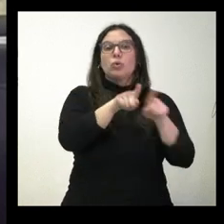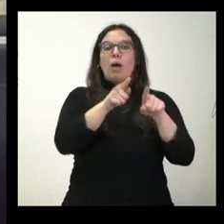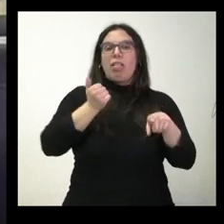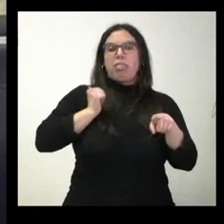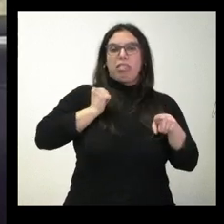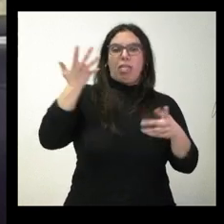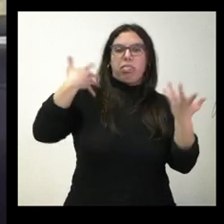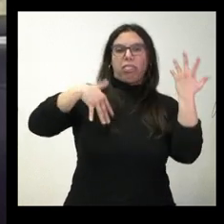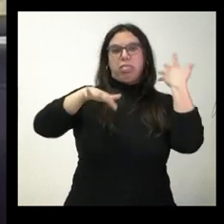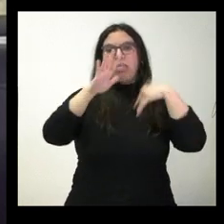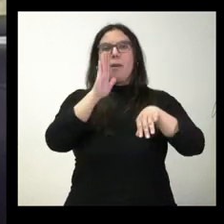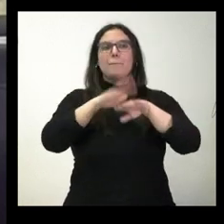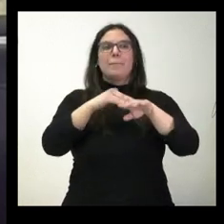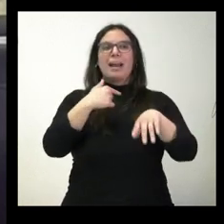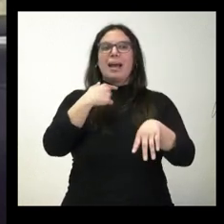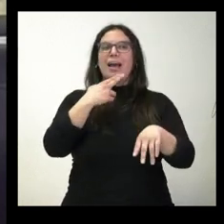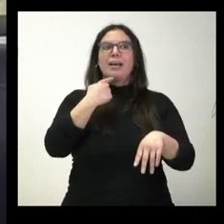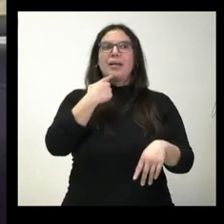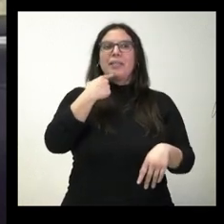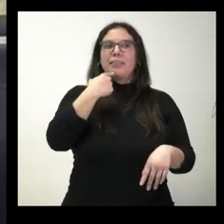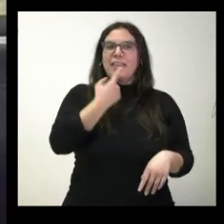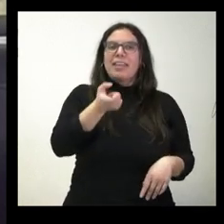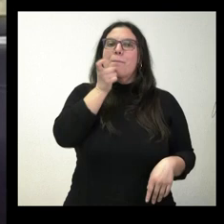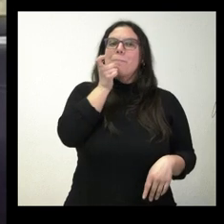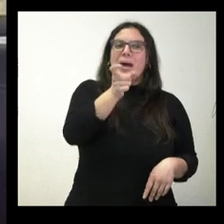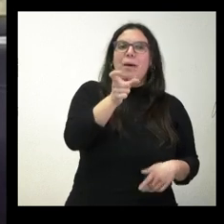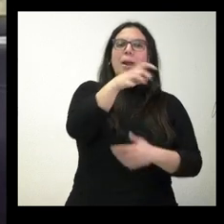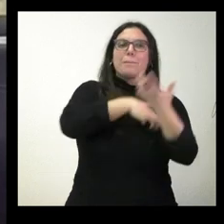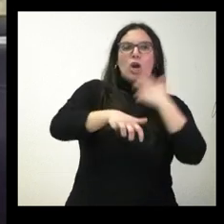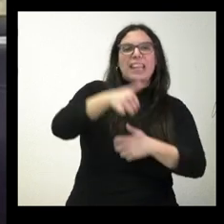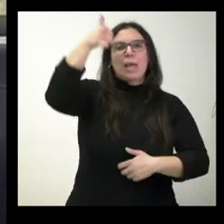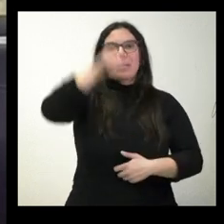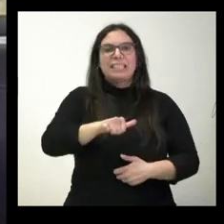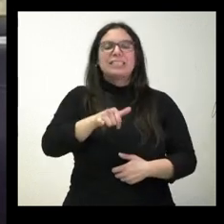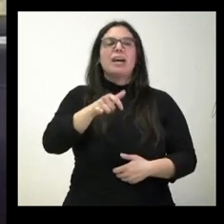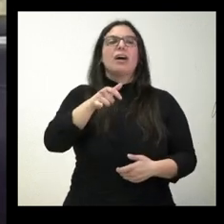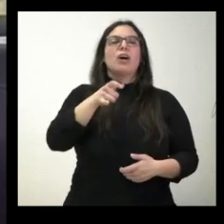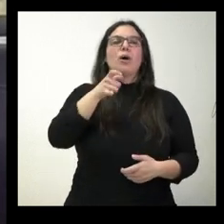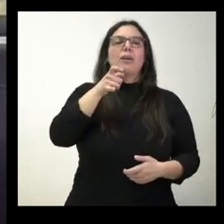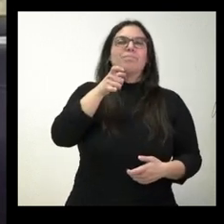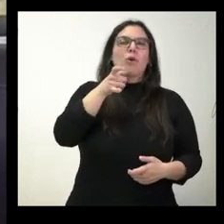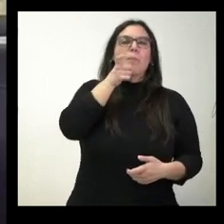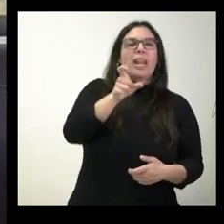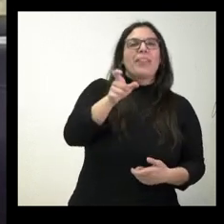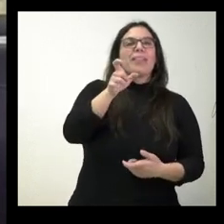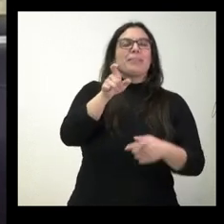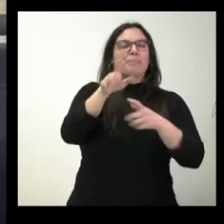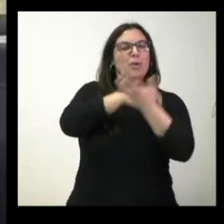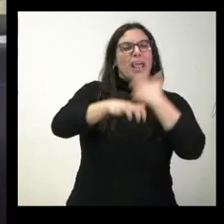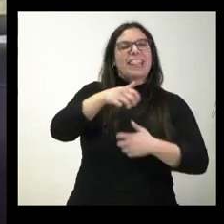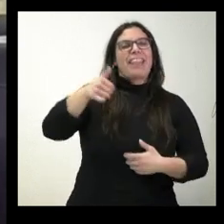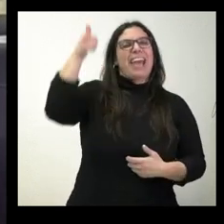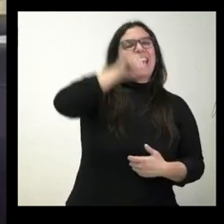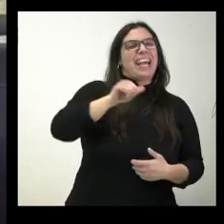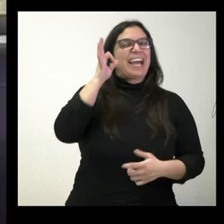nombrar la violencia machista y la violencia de género, para no usar esos términos. No sé si usted, como portavoz de la Junta,